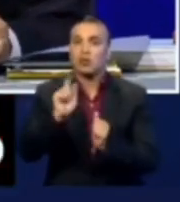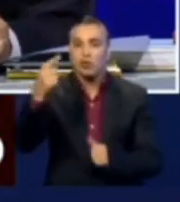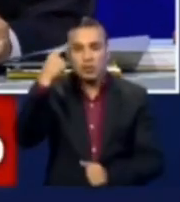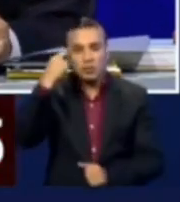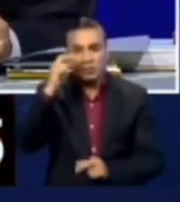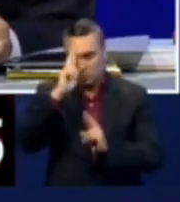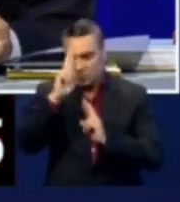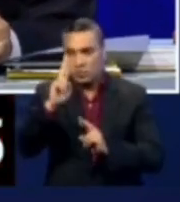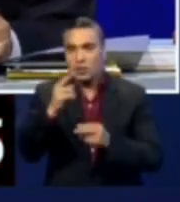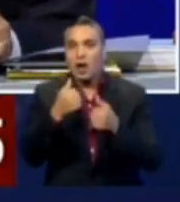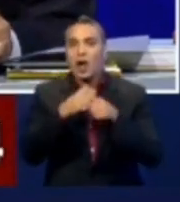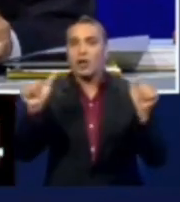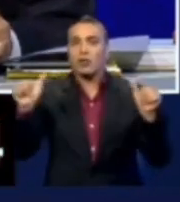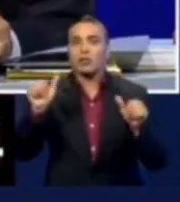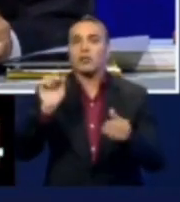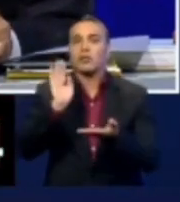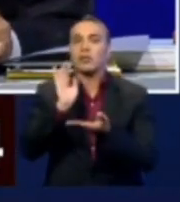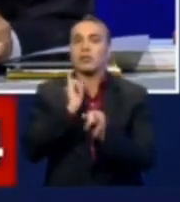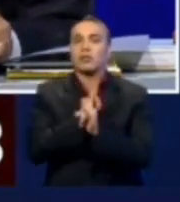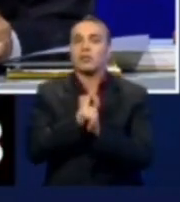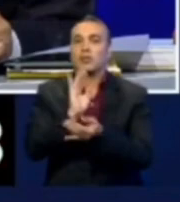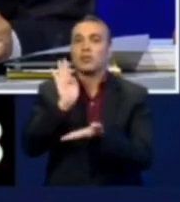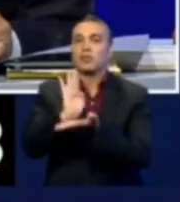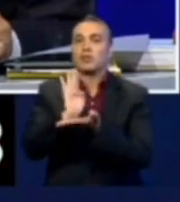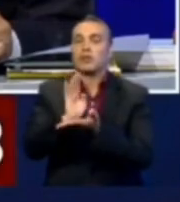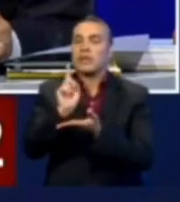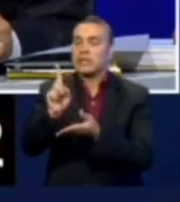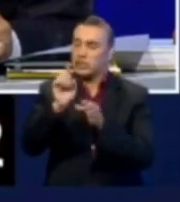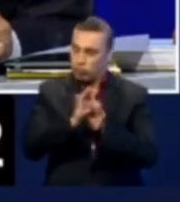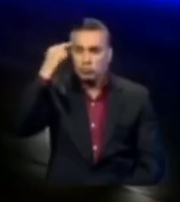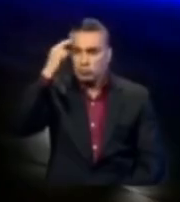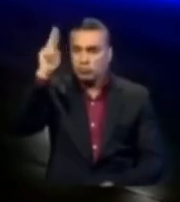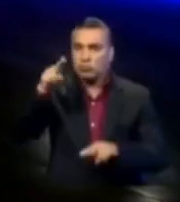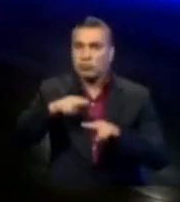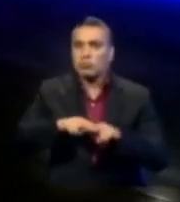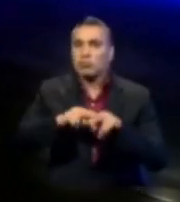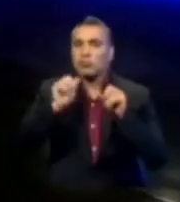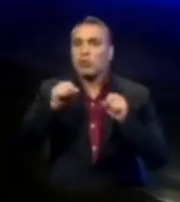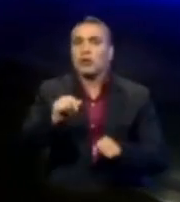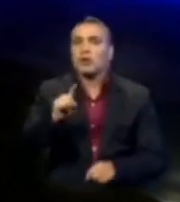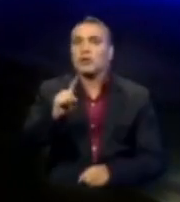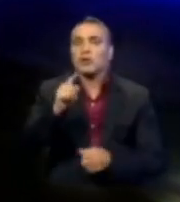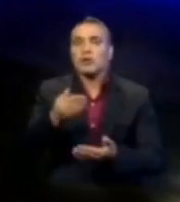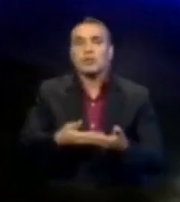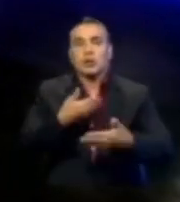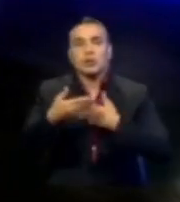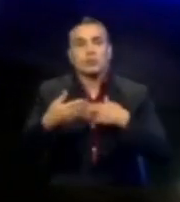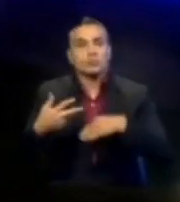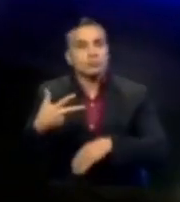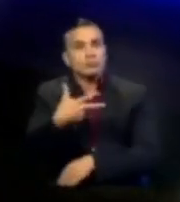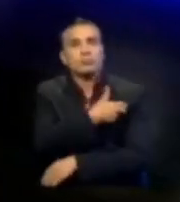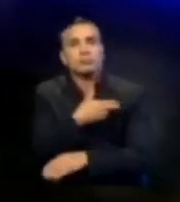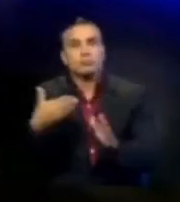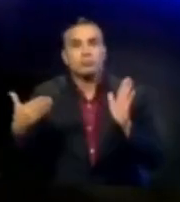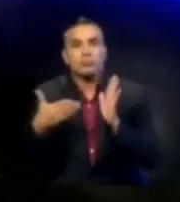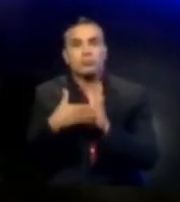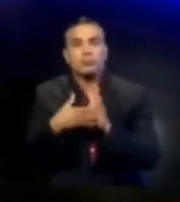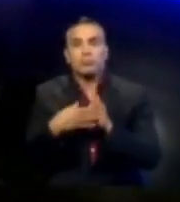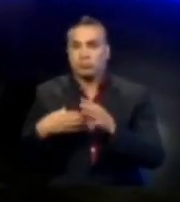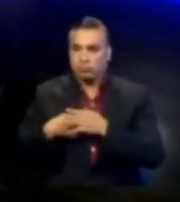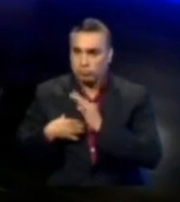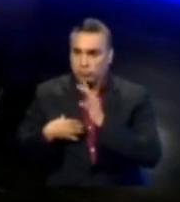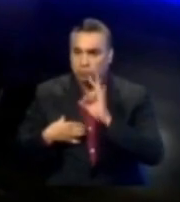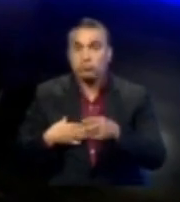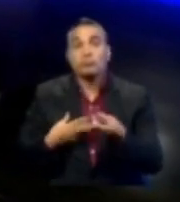que respete la autonomía del Instituto Ecuatoriano de Seguridad Social. Podría consolidar el proceso de vacunación contra el COVID-19